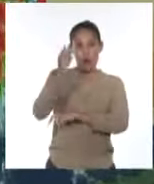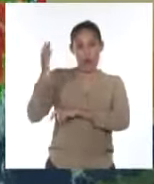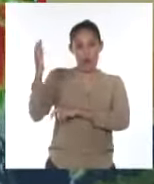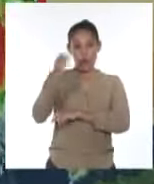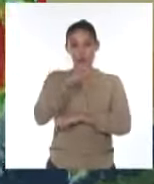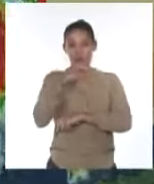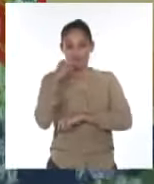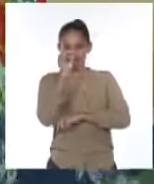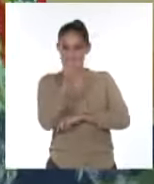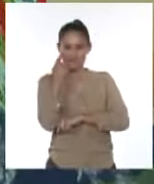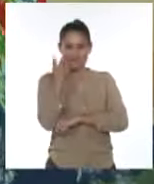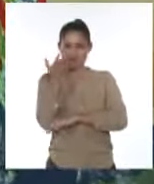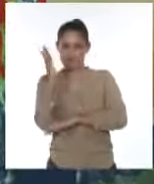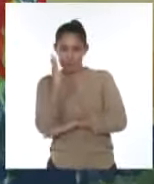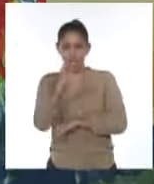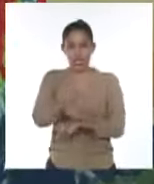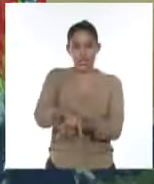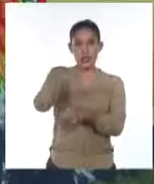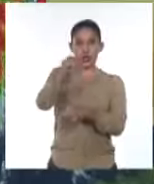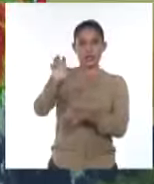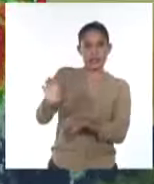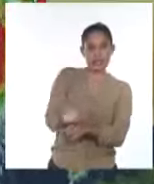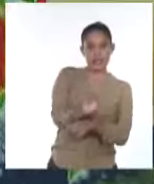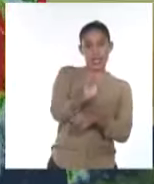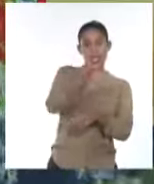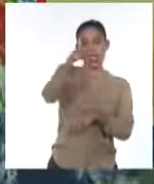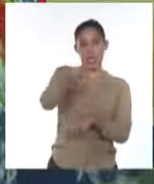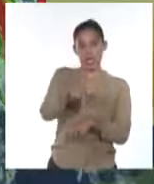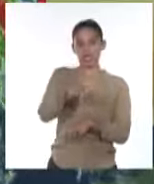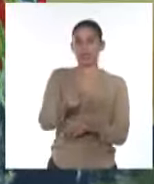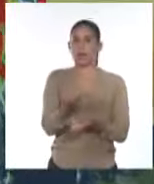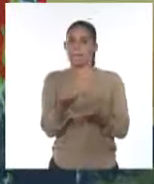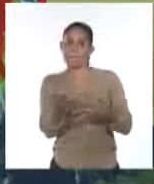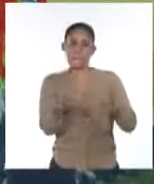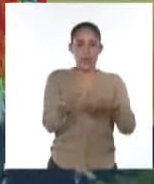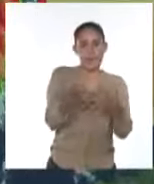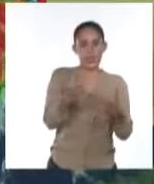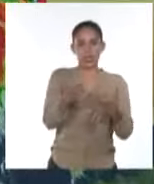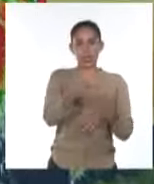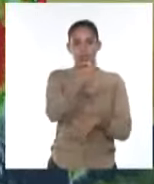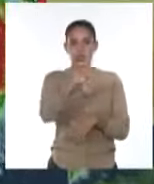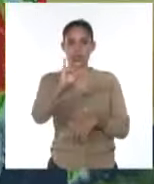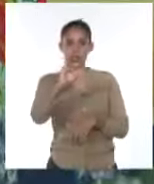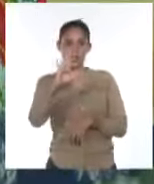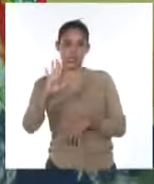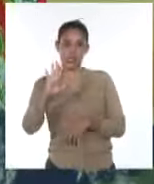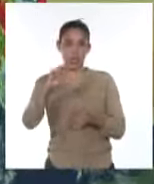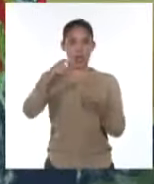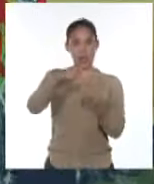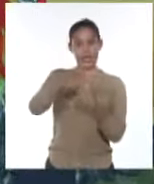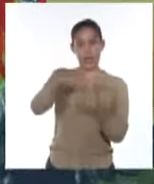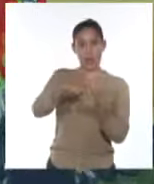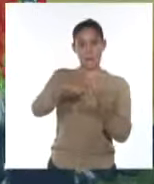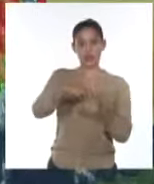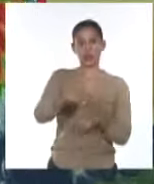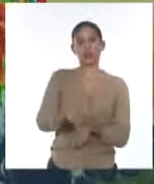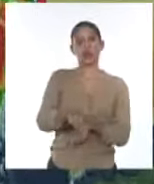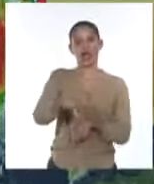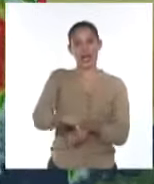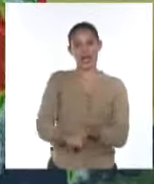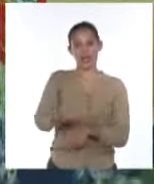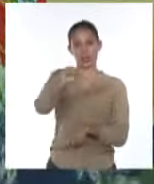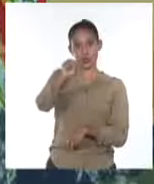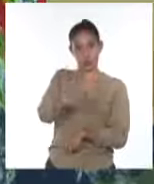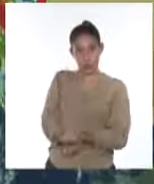de longitud oeste. Esto lo sitúa aproximadamente a unos 275 kilómetros al sur-sudeste del extremo más